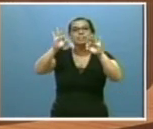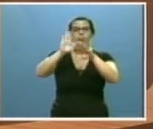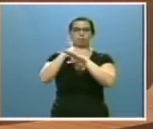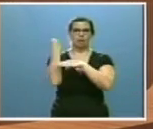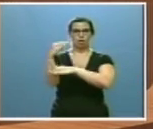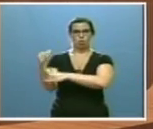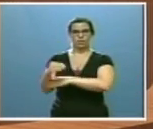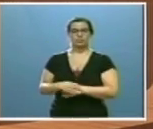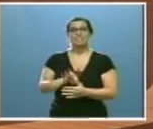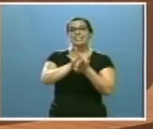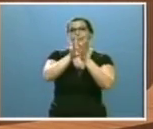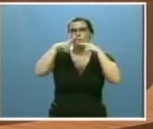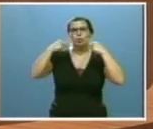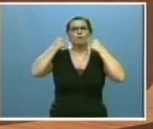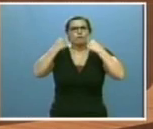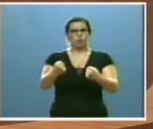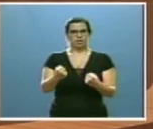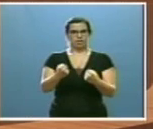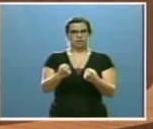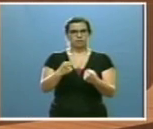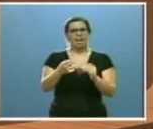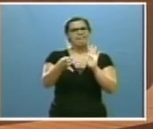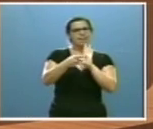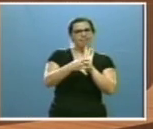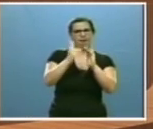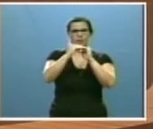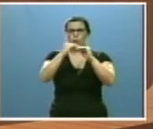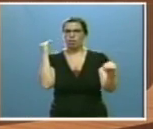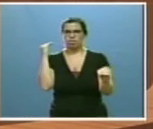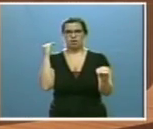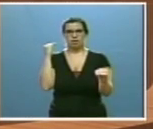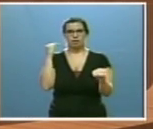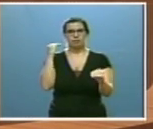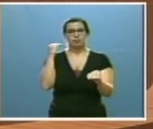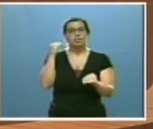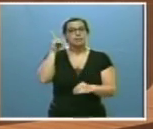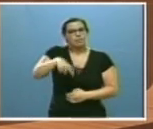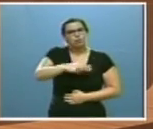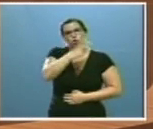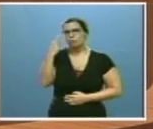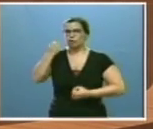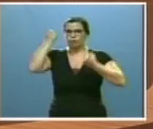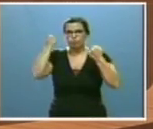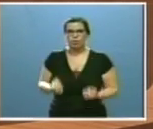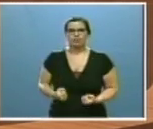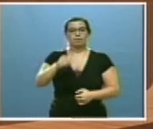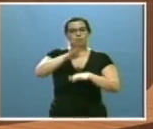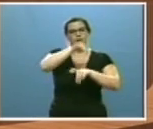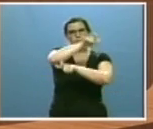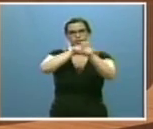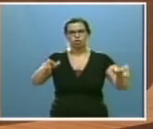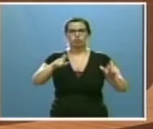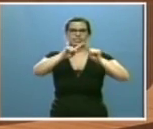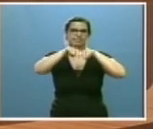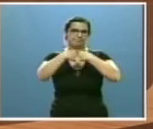Con unos servicios públicos fuertes, dotados de calidad y equidad. E intensamente comprometidos con las personas y